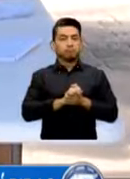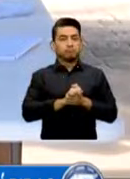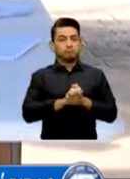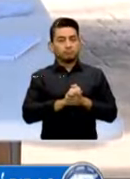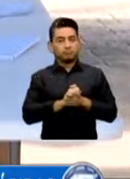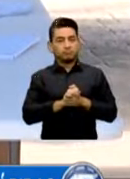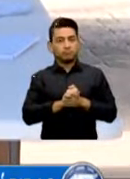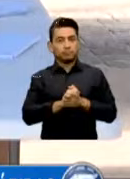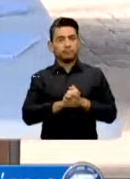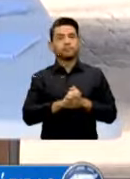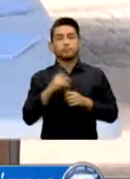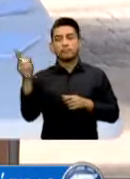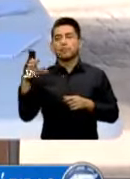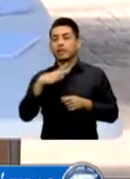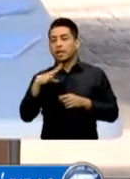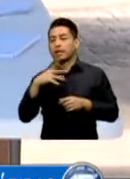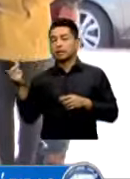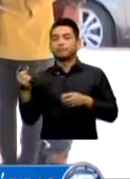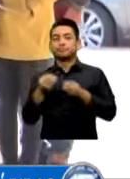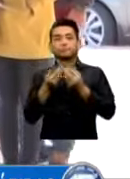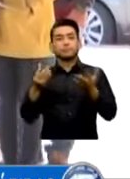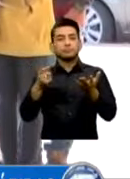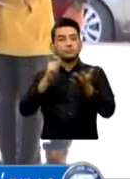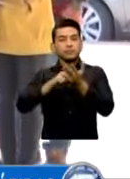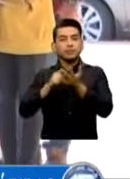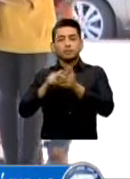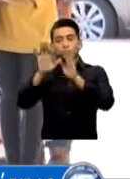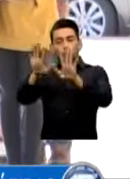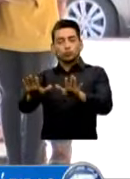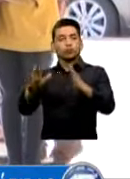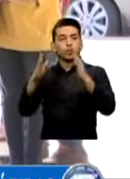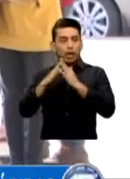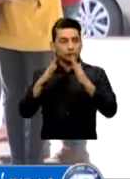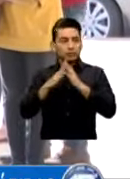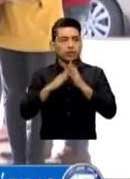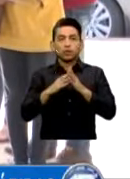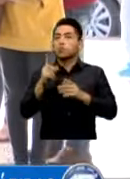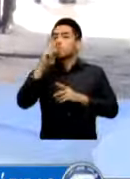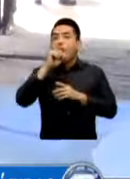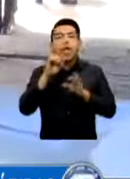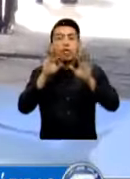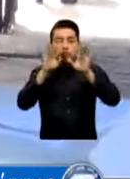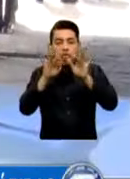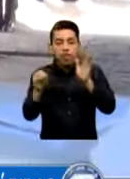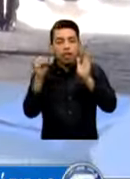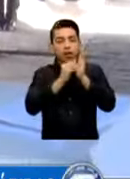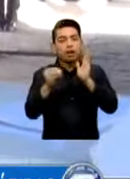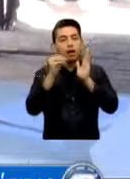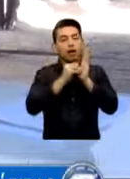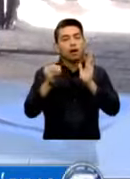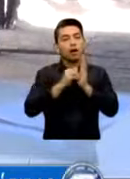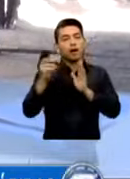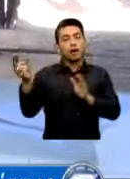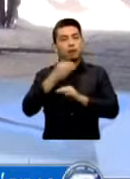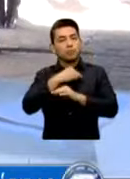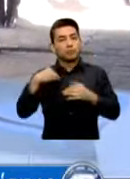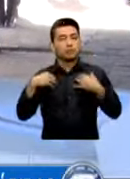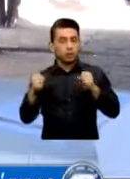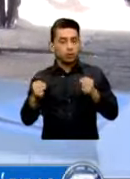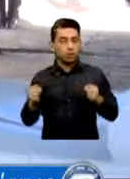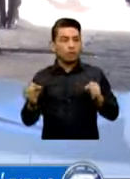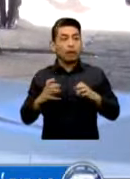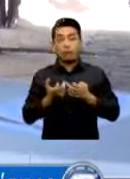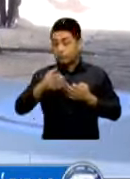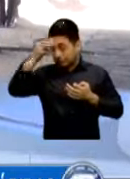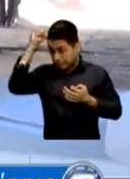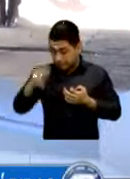Las pruebas Que los guatemaltecos Realicen desde sus hogares No están siendo registradas Por el Ministerio de Salud Por lo que los datos oficiales Que se